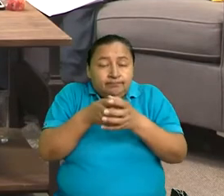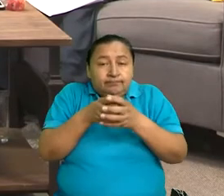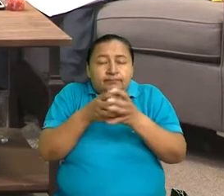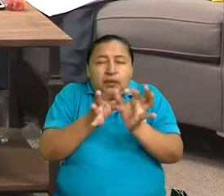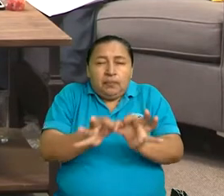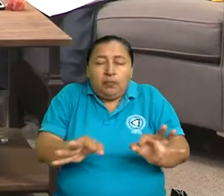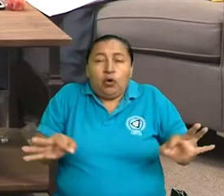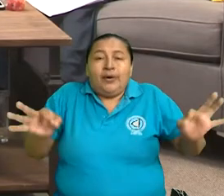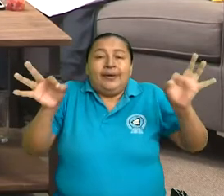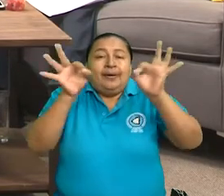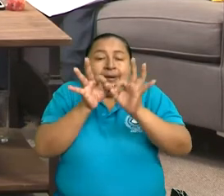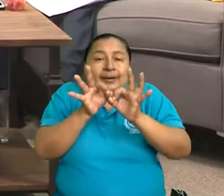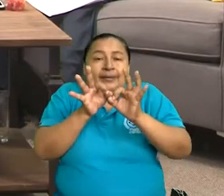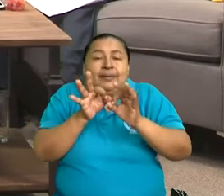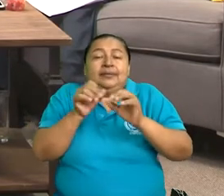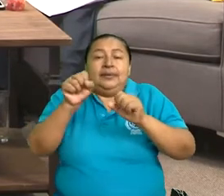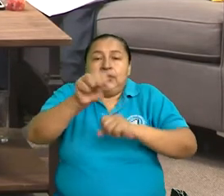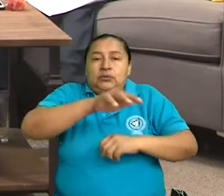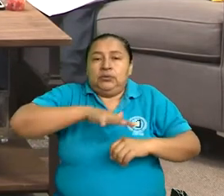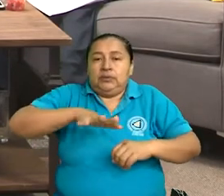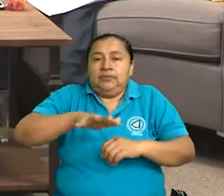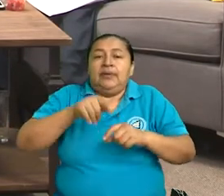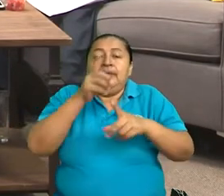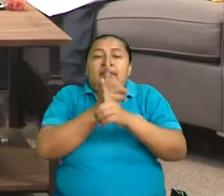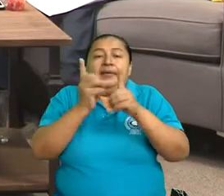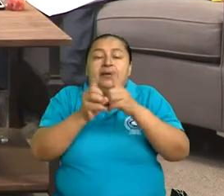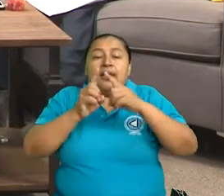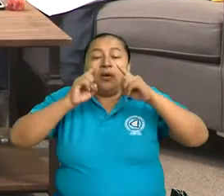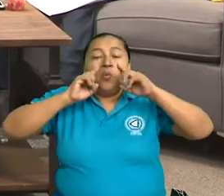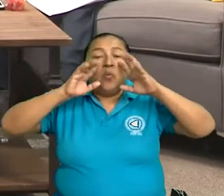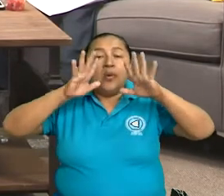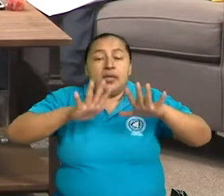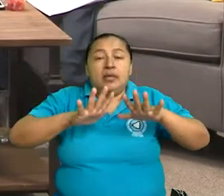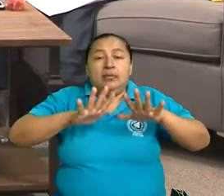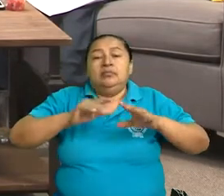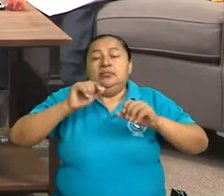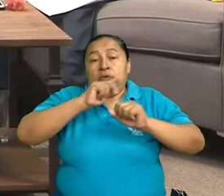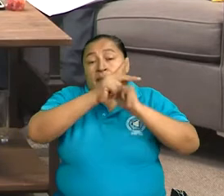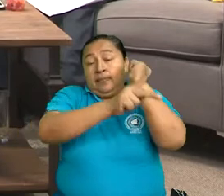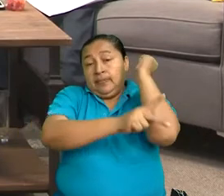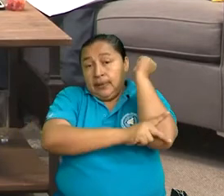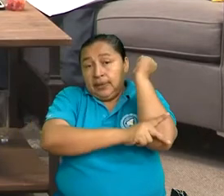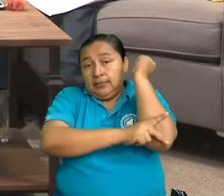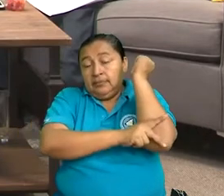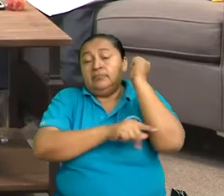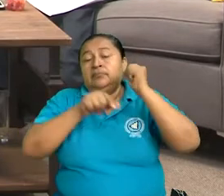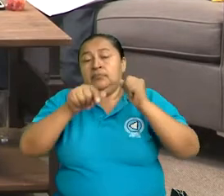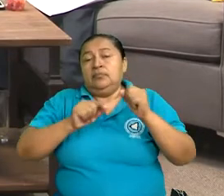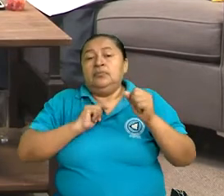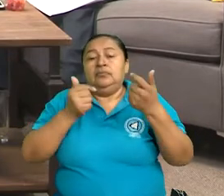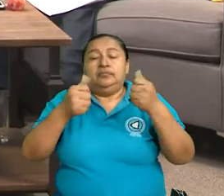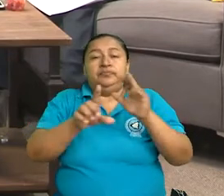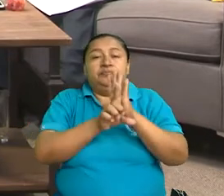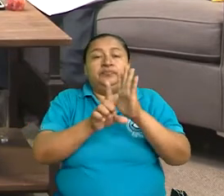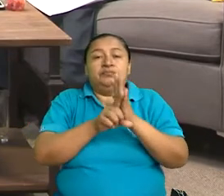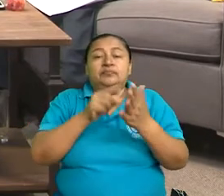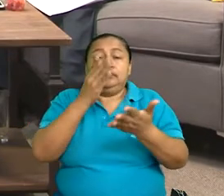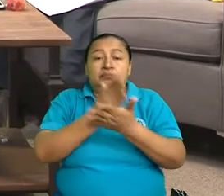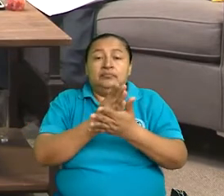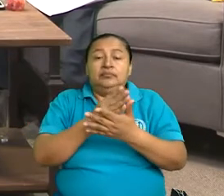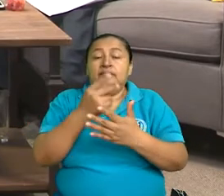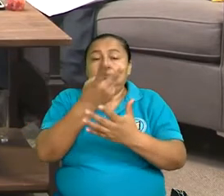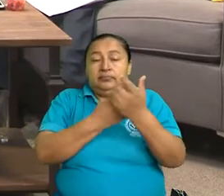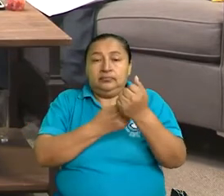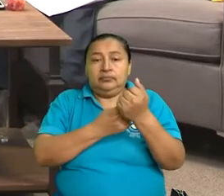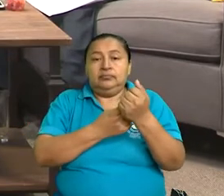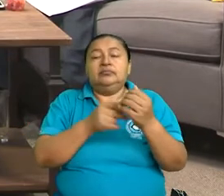que debe estar protegida por esta y por el Estado. Esa disposición constitucional, que también es una disposición del Código de la